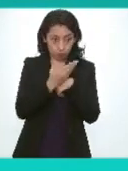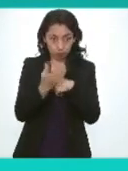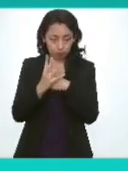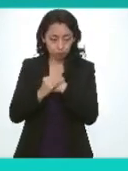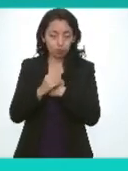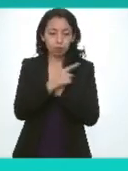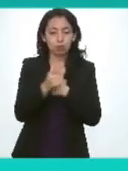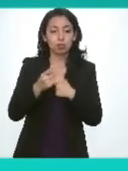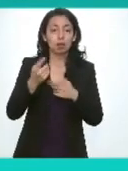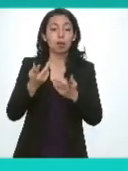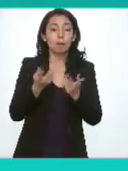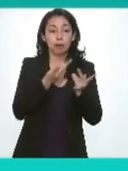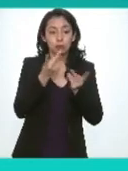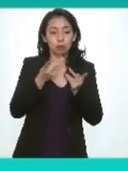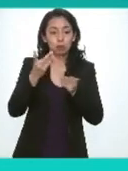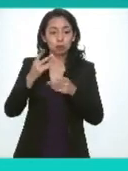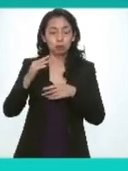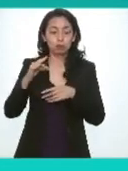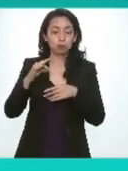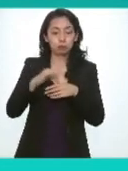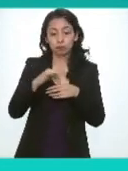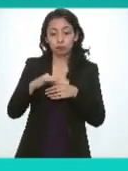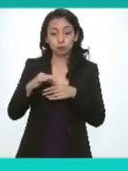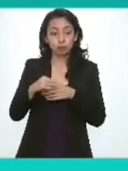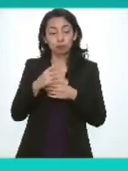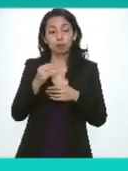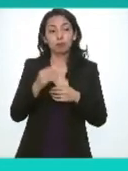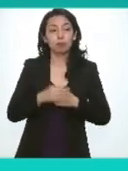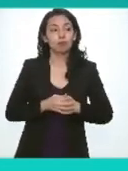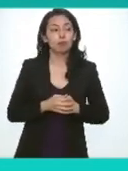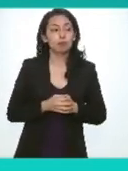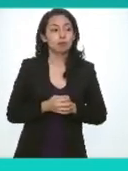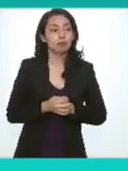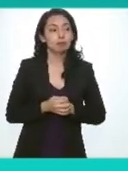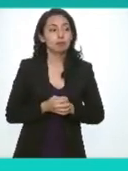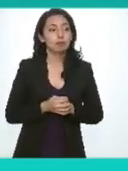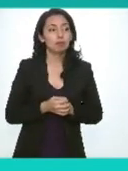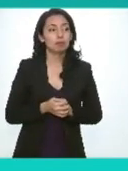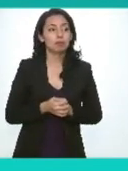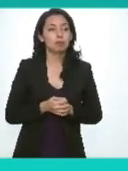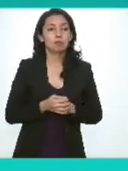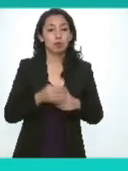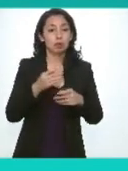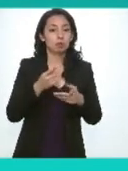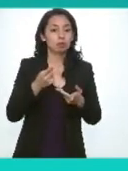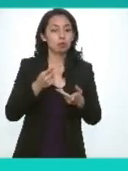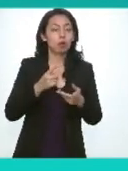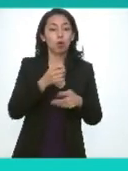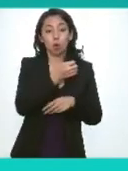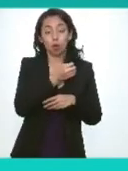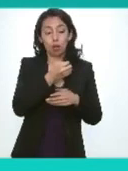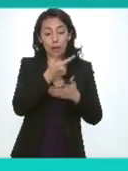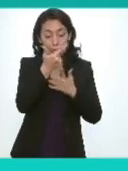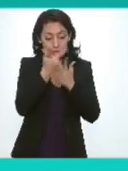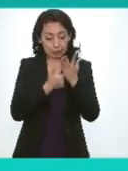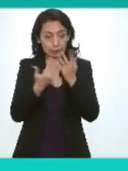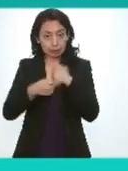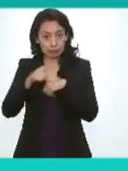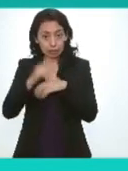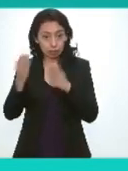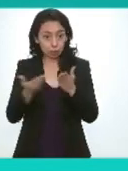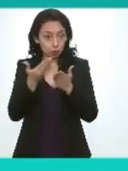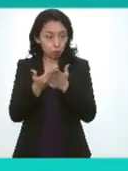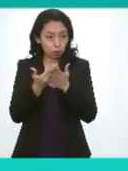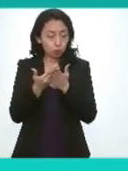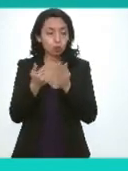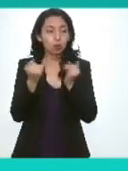para su aprobación perdón en votación económica el orden del día propuesto y en